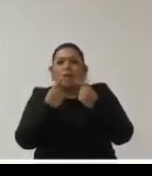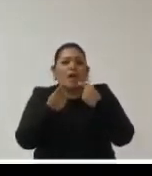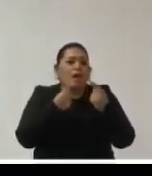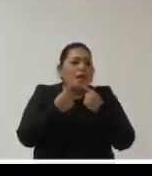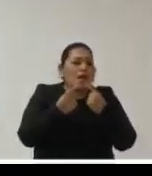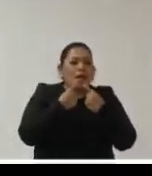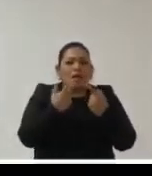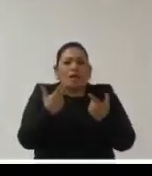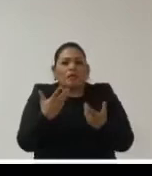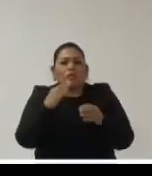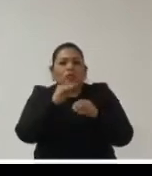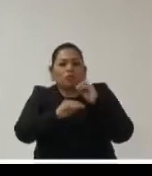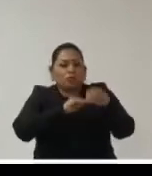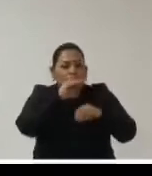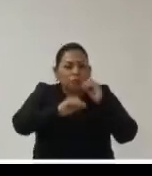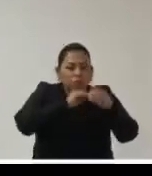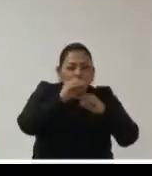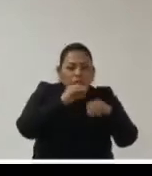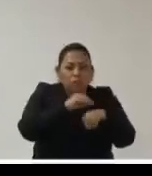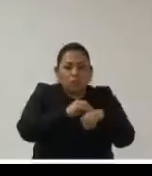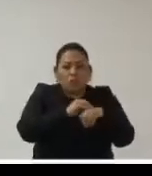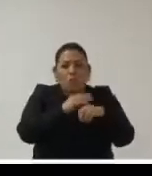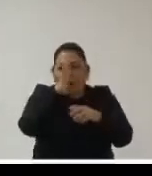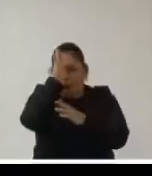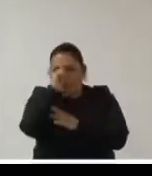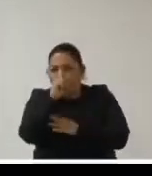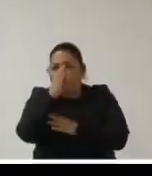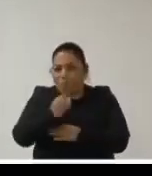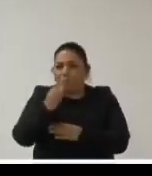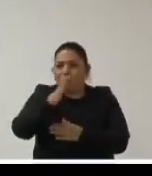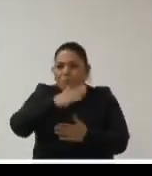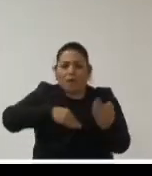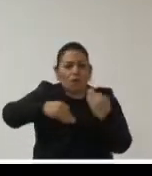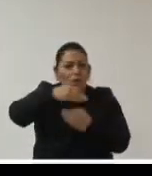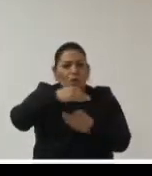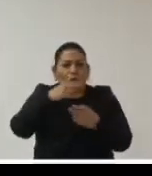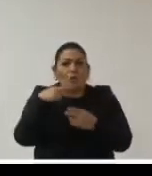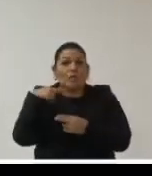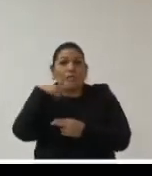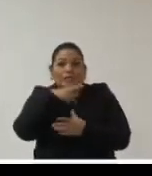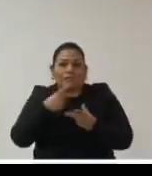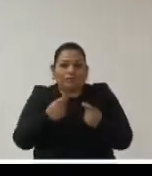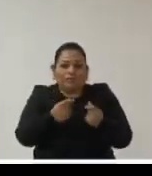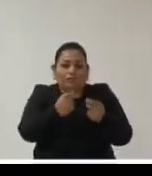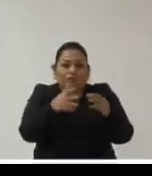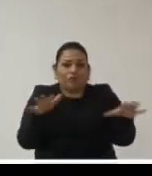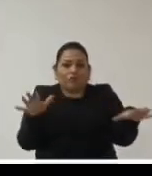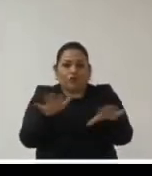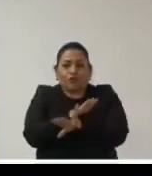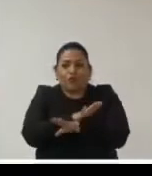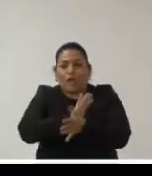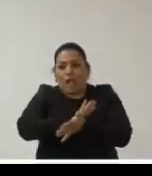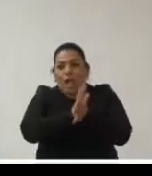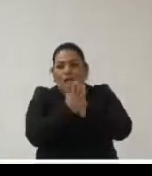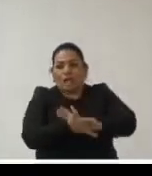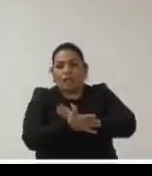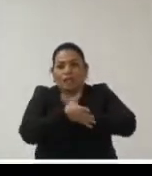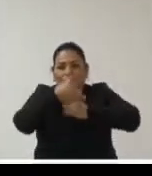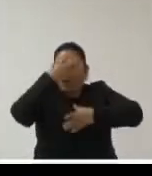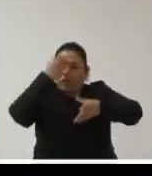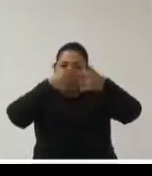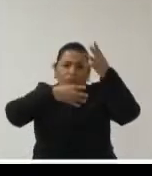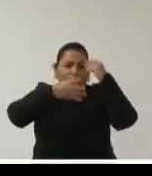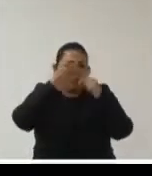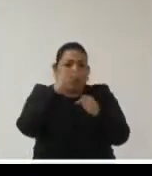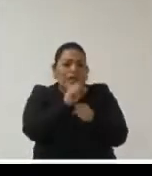trabajamos con otras redes que tenemos conversaciones permanentes con otros espacios de poder efectivamente ver cómo aprendemos todos de